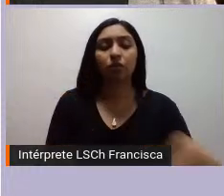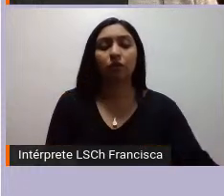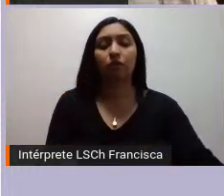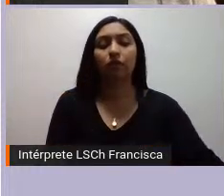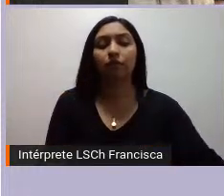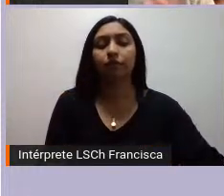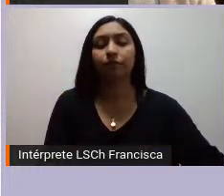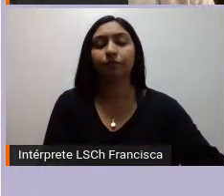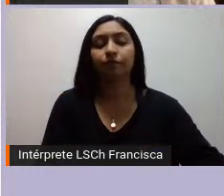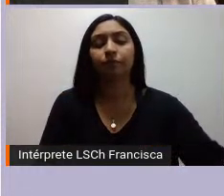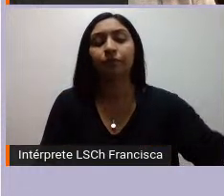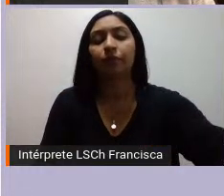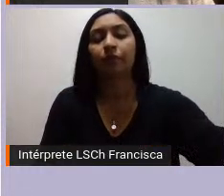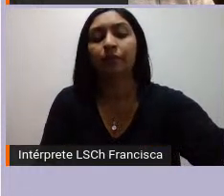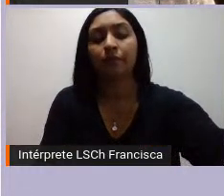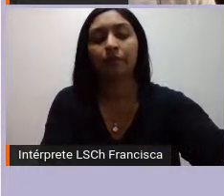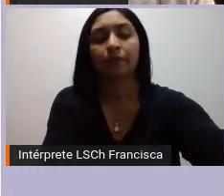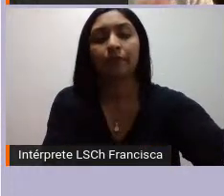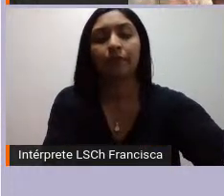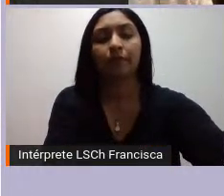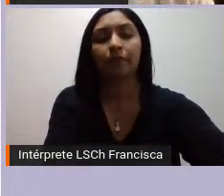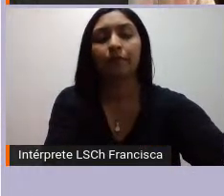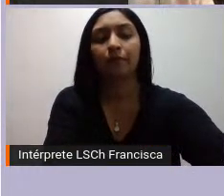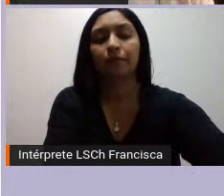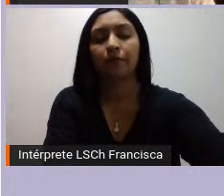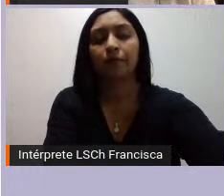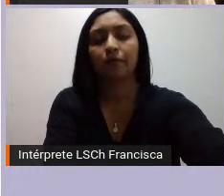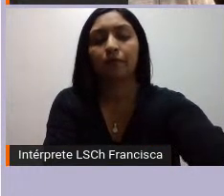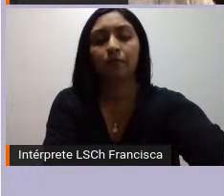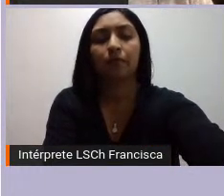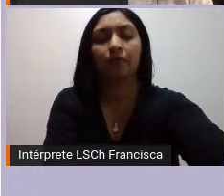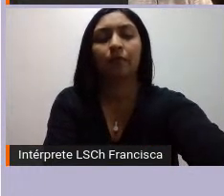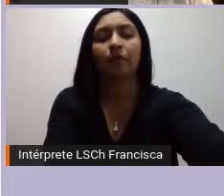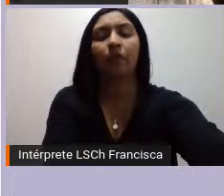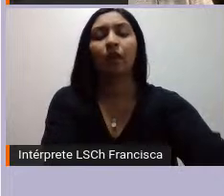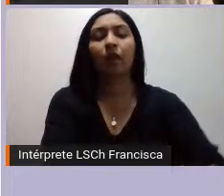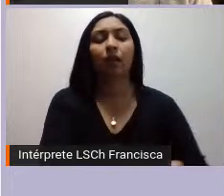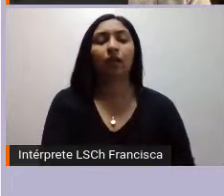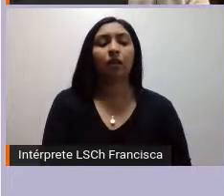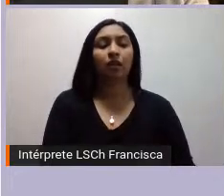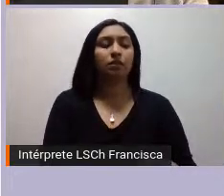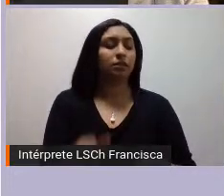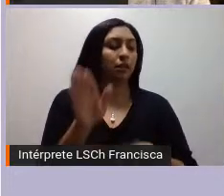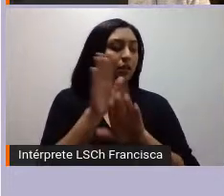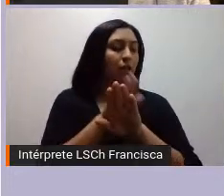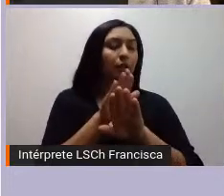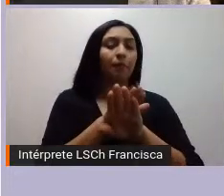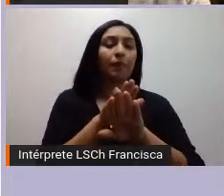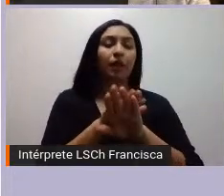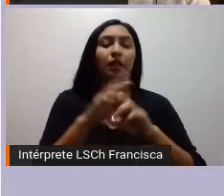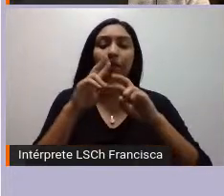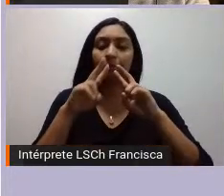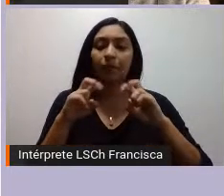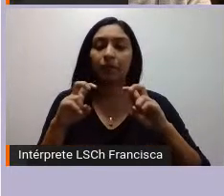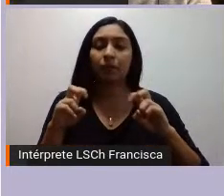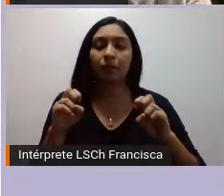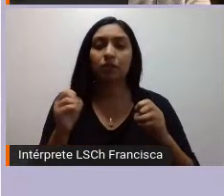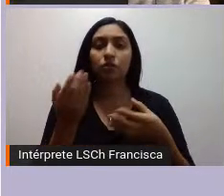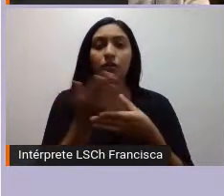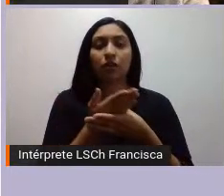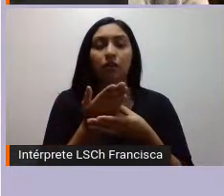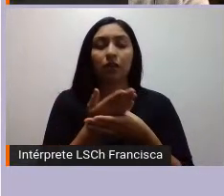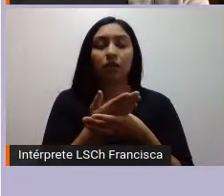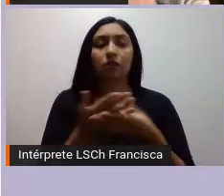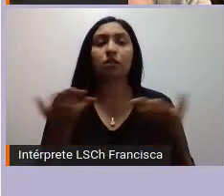y que un poco se sustenta en los procesos en las investigaciones y en los archivos que dan cuenta de este tránsito y de cómo estas tierras